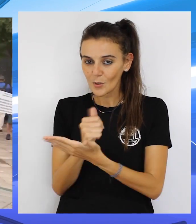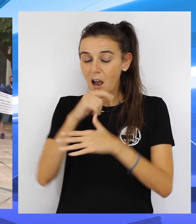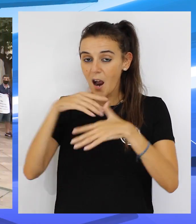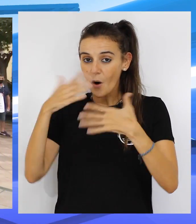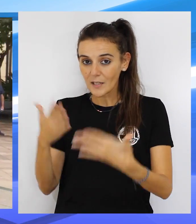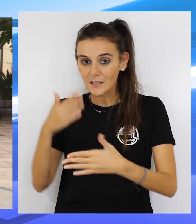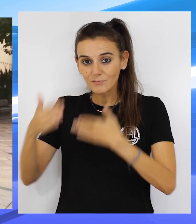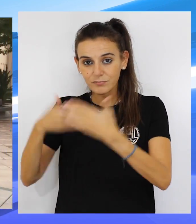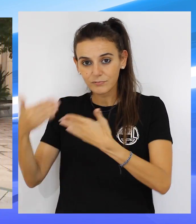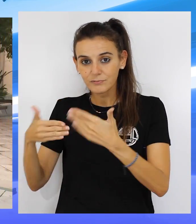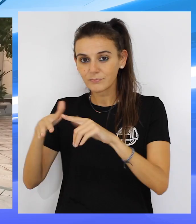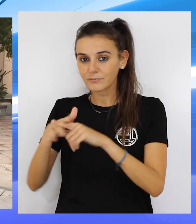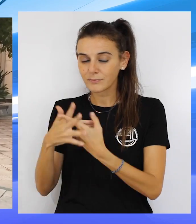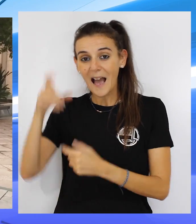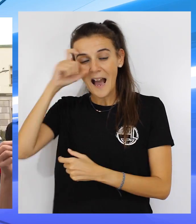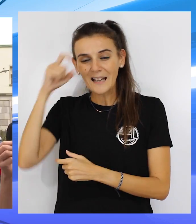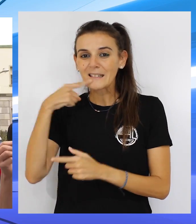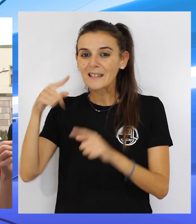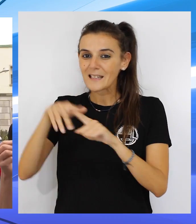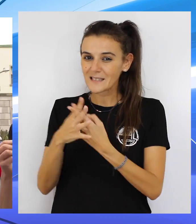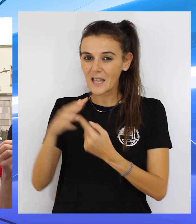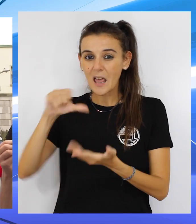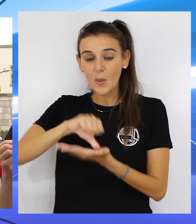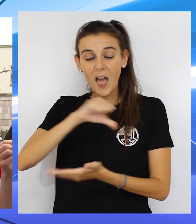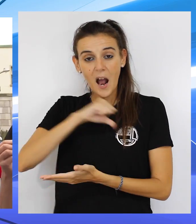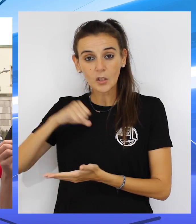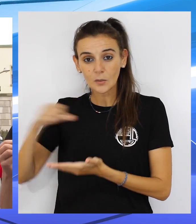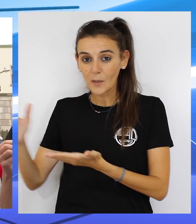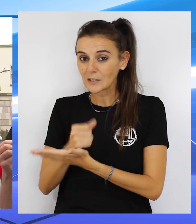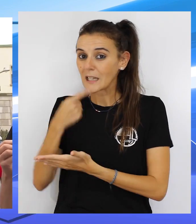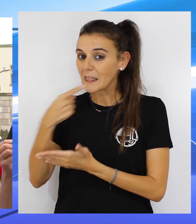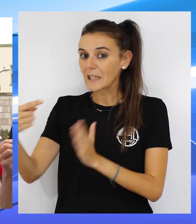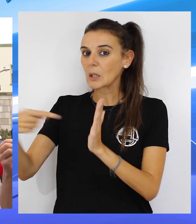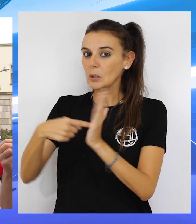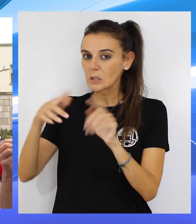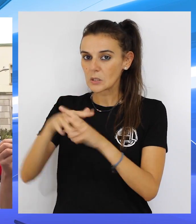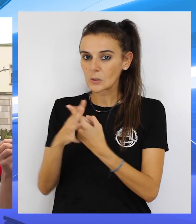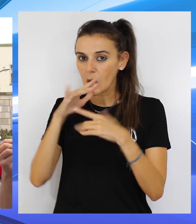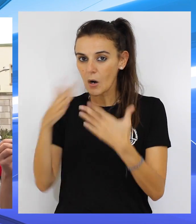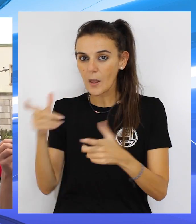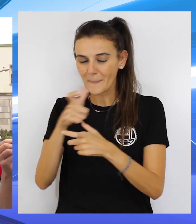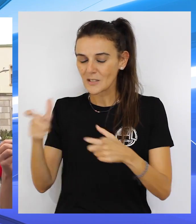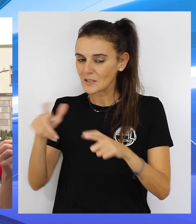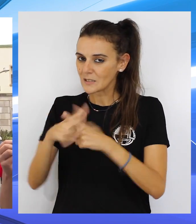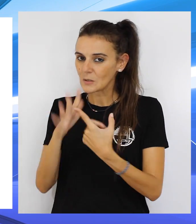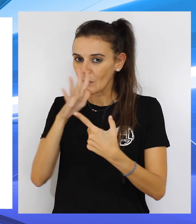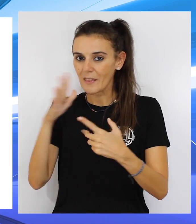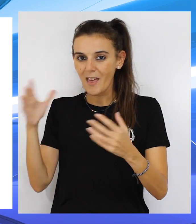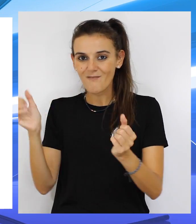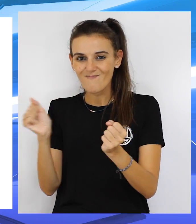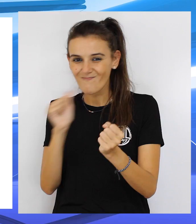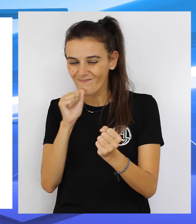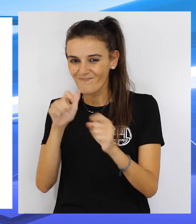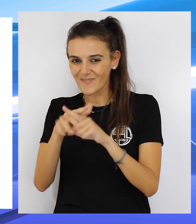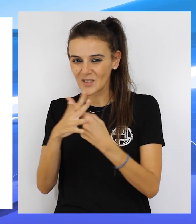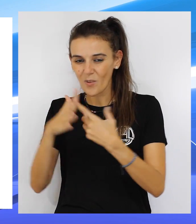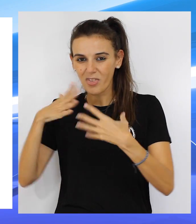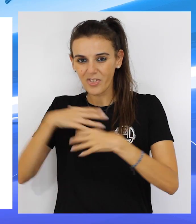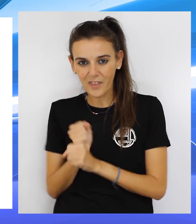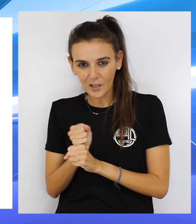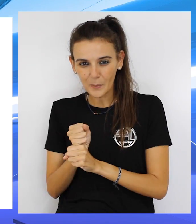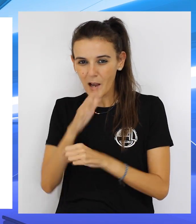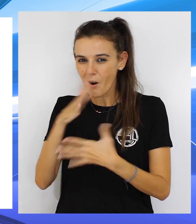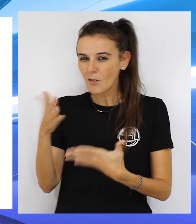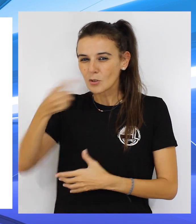Aún así, Ali quiere la implicación de la ciudad autónoma para quienes, dijo, se encuentran entre la espada y la pared. ¿Qué decidiríamos